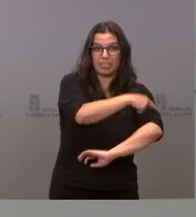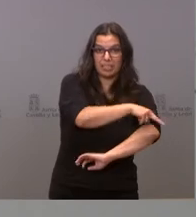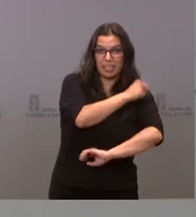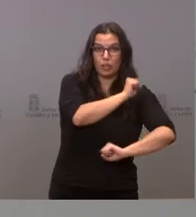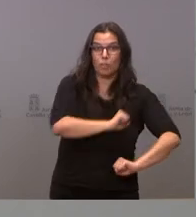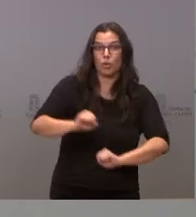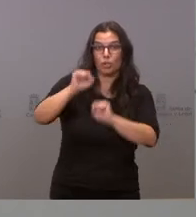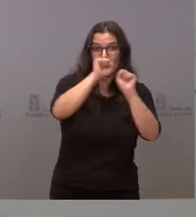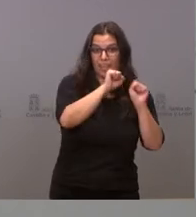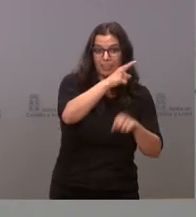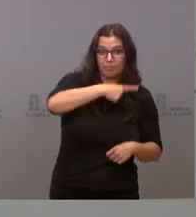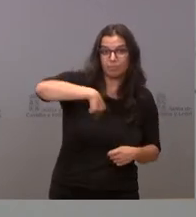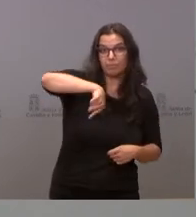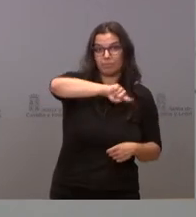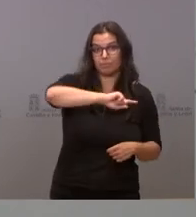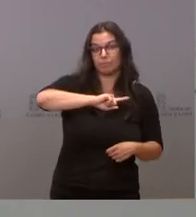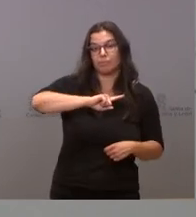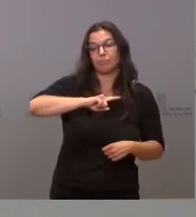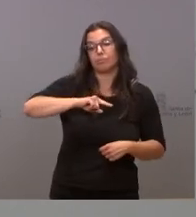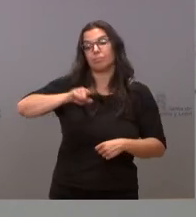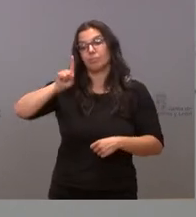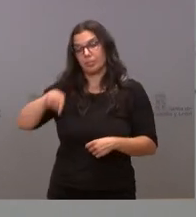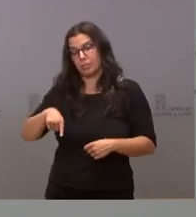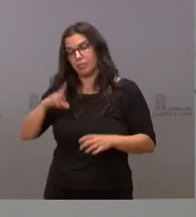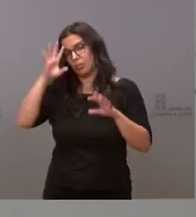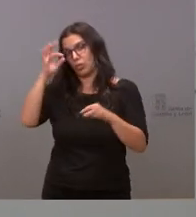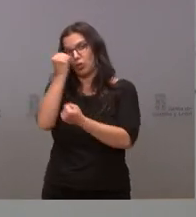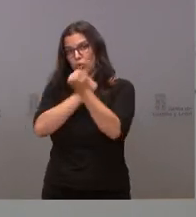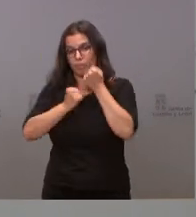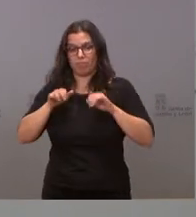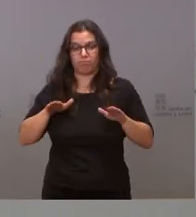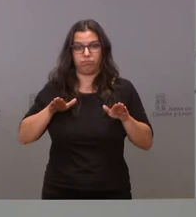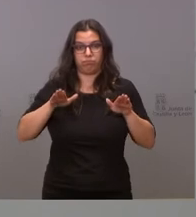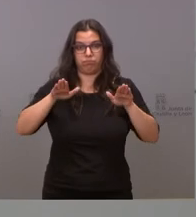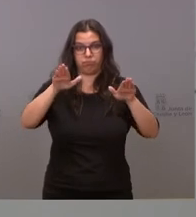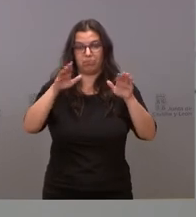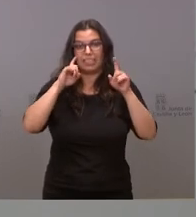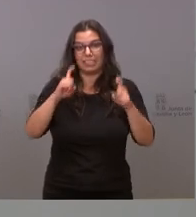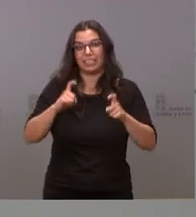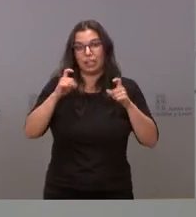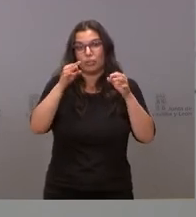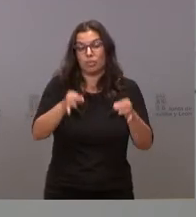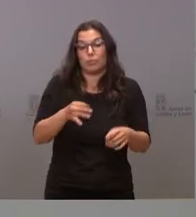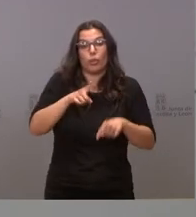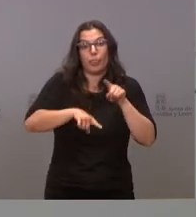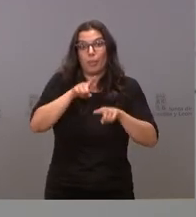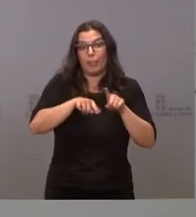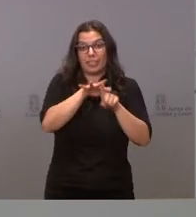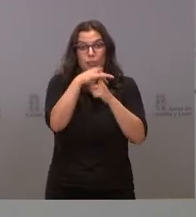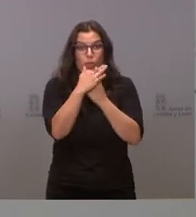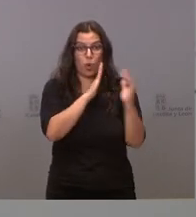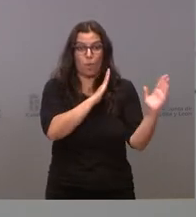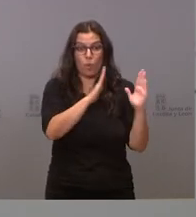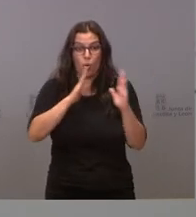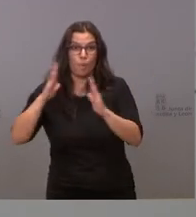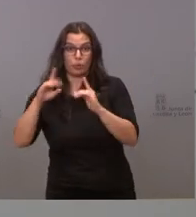protección del sistema sanitario público y por supuesto la economía. Y en función de las circunstancias hemos